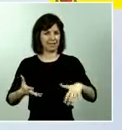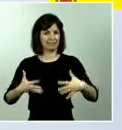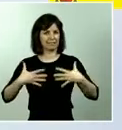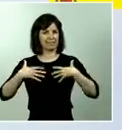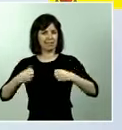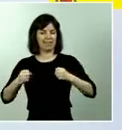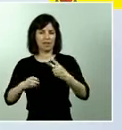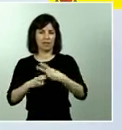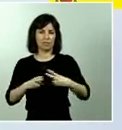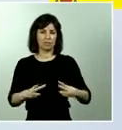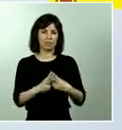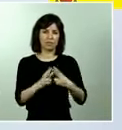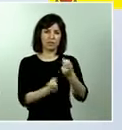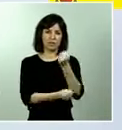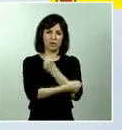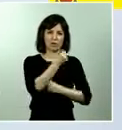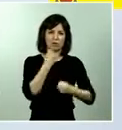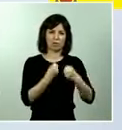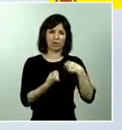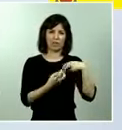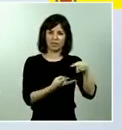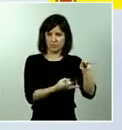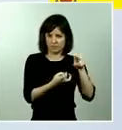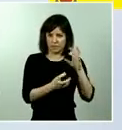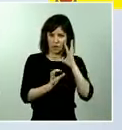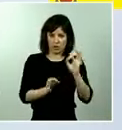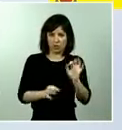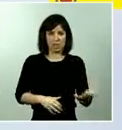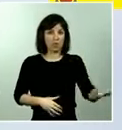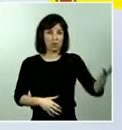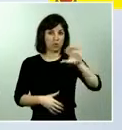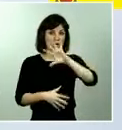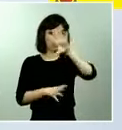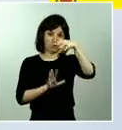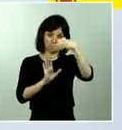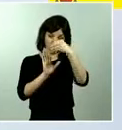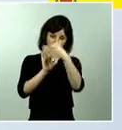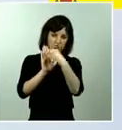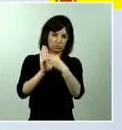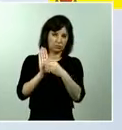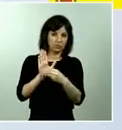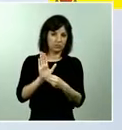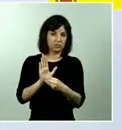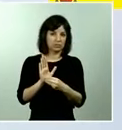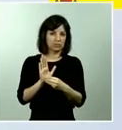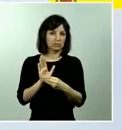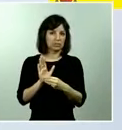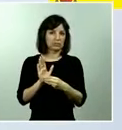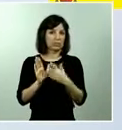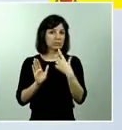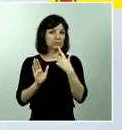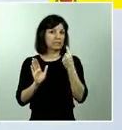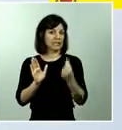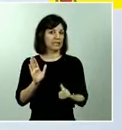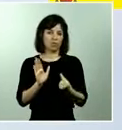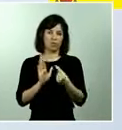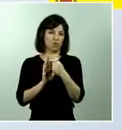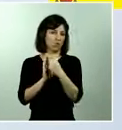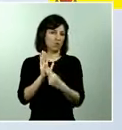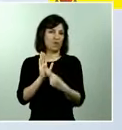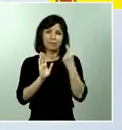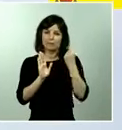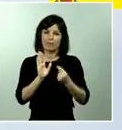la fiscalidad por supuesto y Europa todas estas cuestiones deben ser al menos presupuestos mínimos para llegar